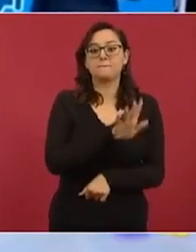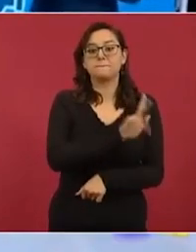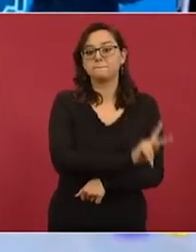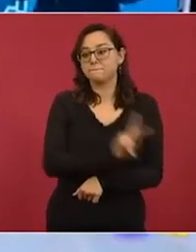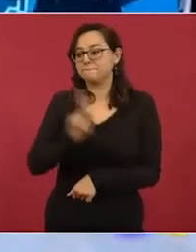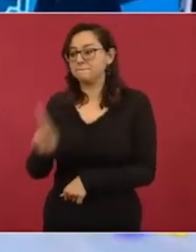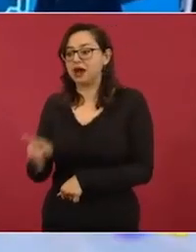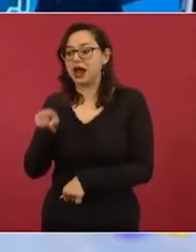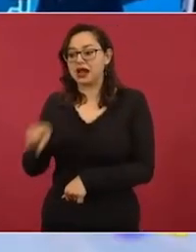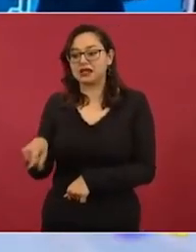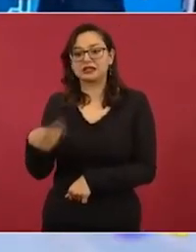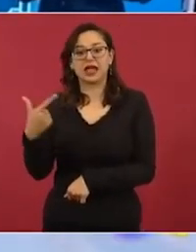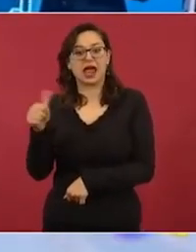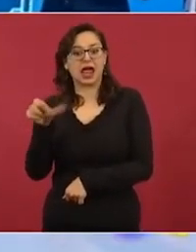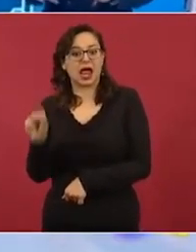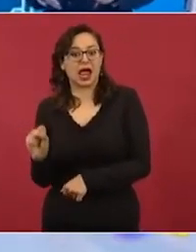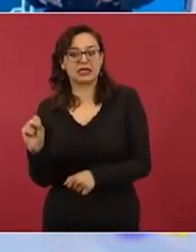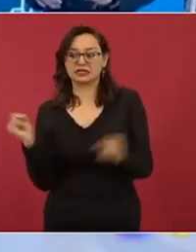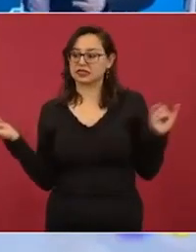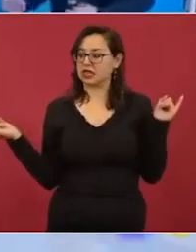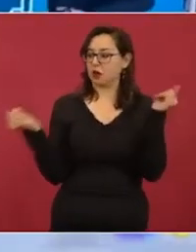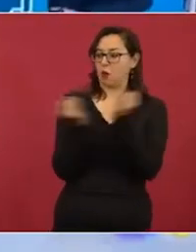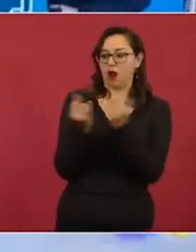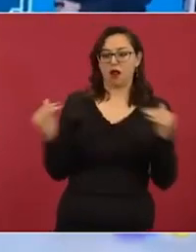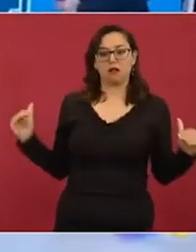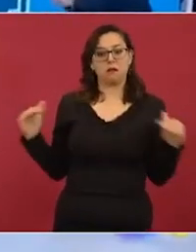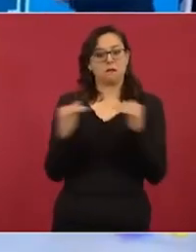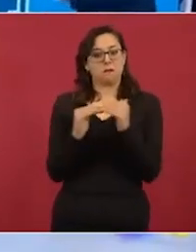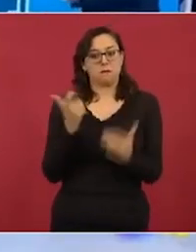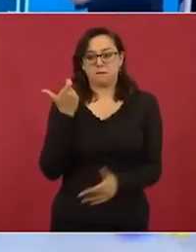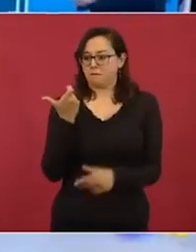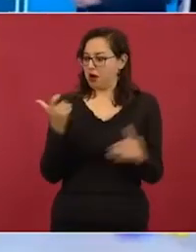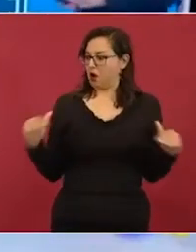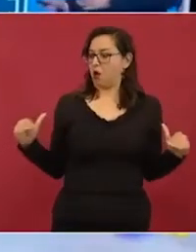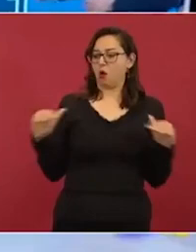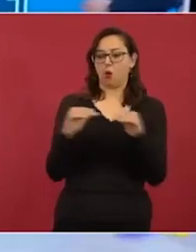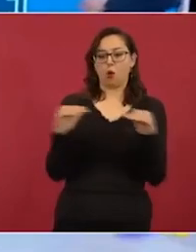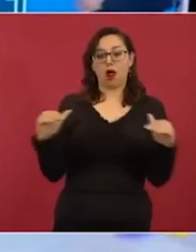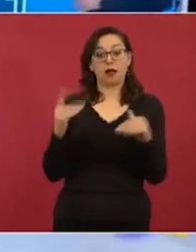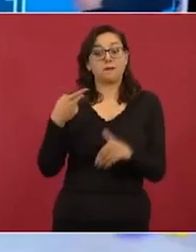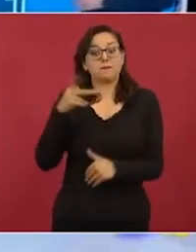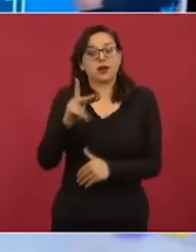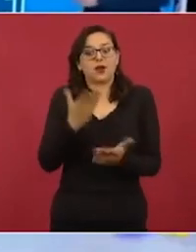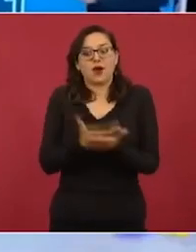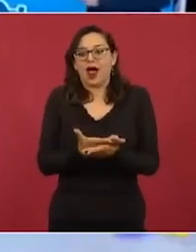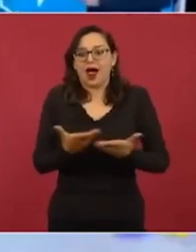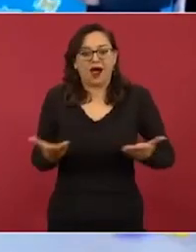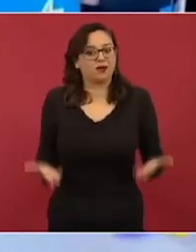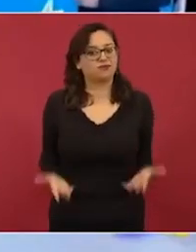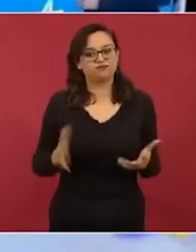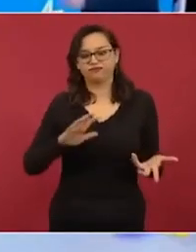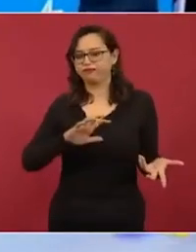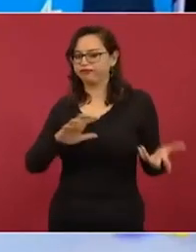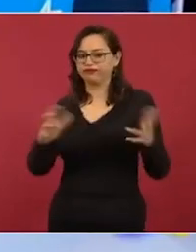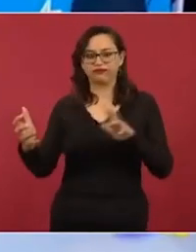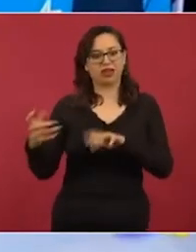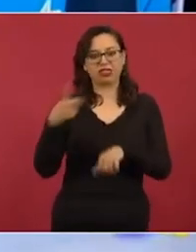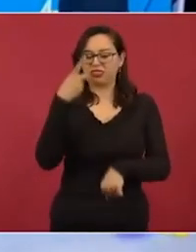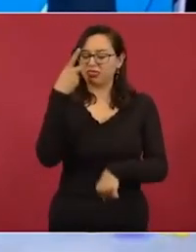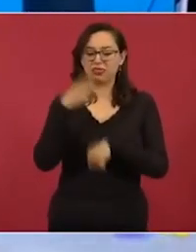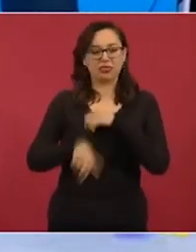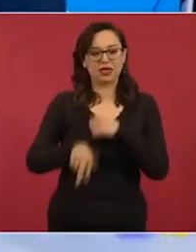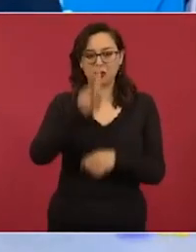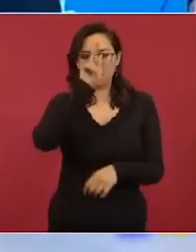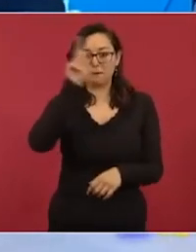un efecto entonces y tenía un sentido entonces, pero hoy está distorsionando los precios hasta este punto, hasta el punto de que,